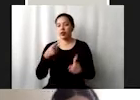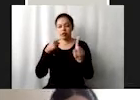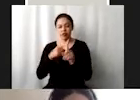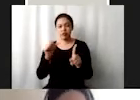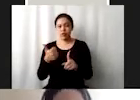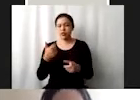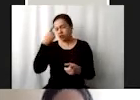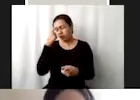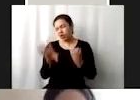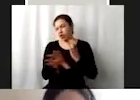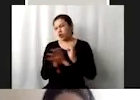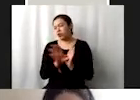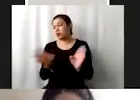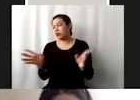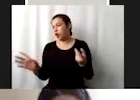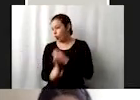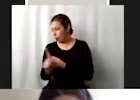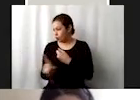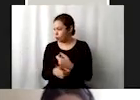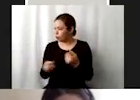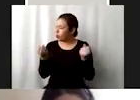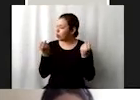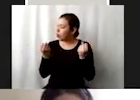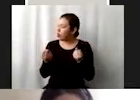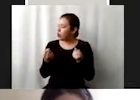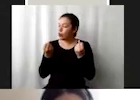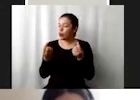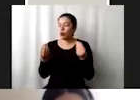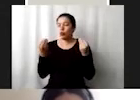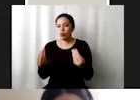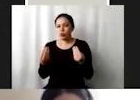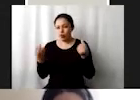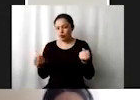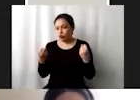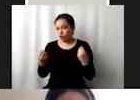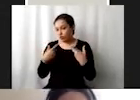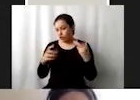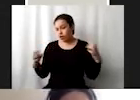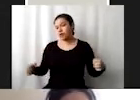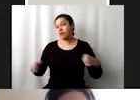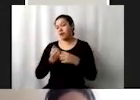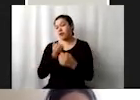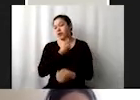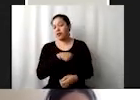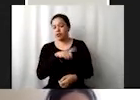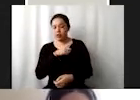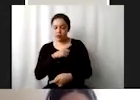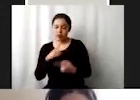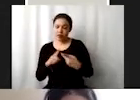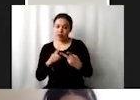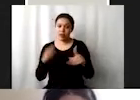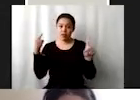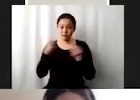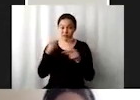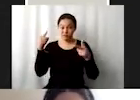golpeados muy fuertemente por el tema de la pandemia. Estas dos metas en